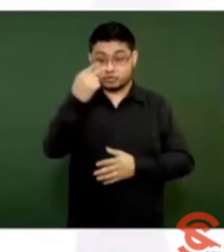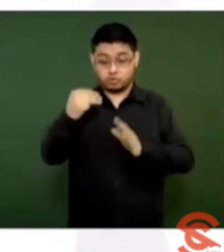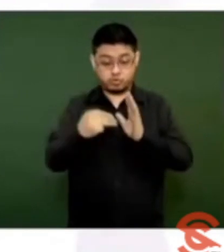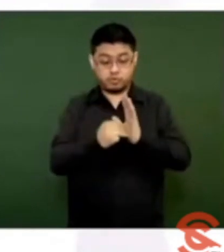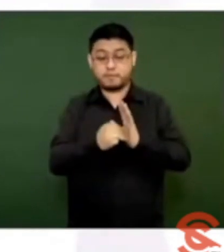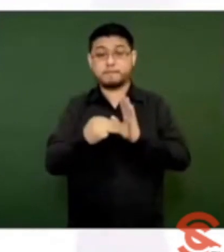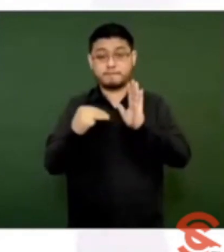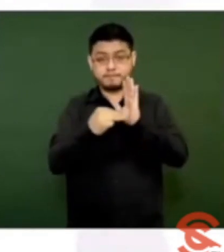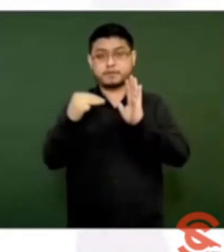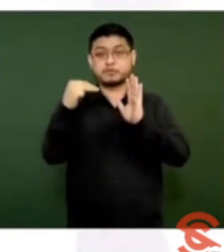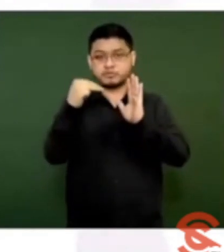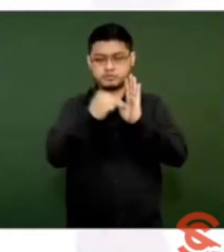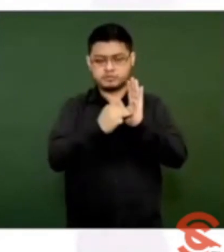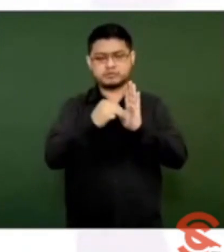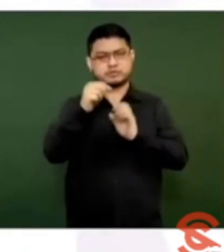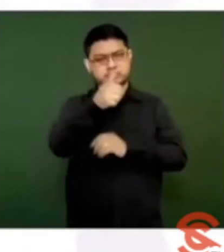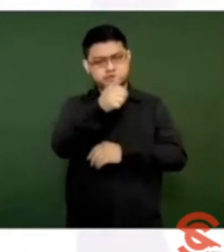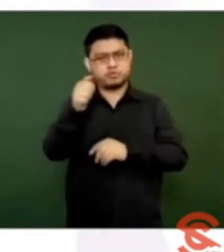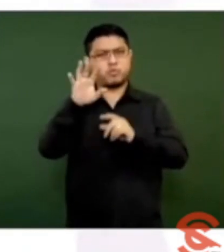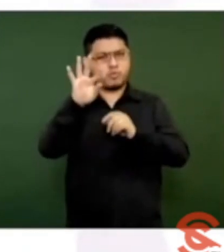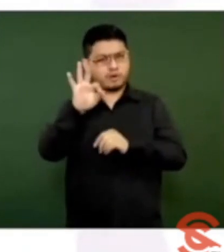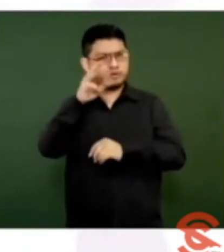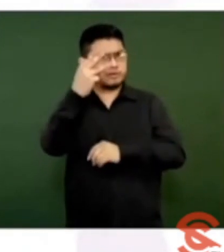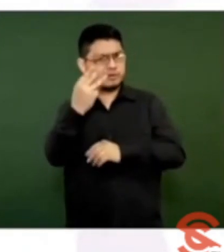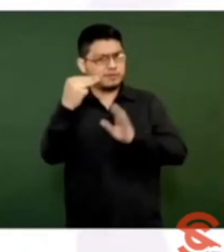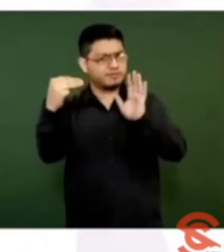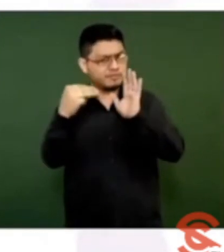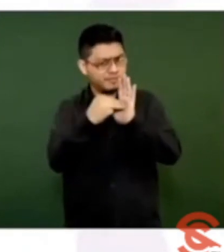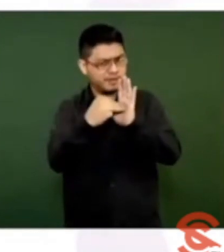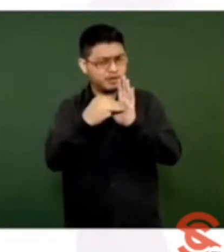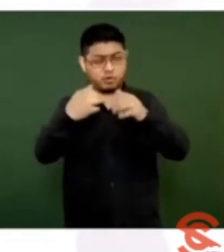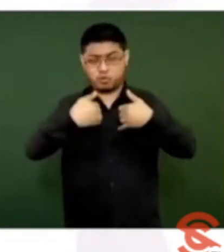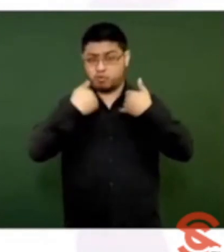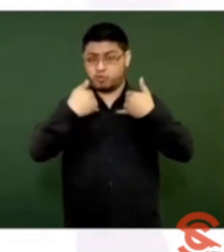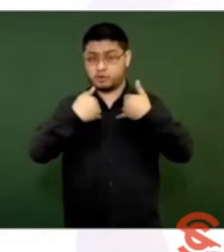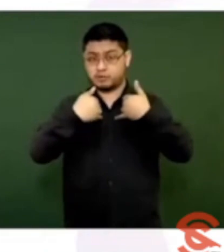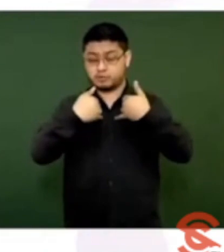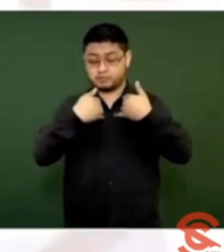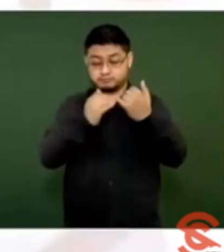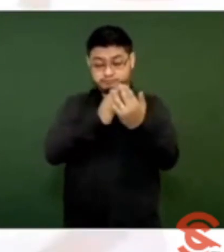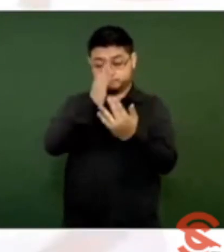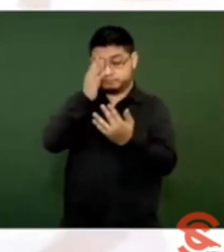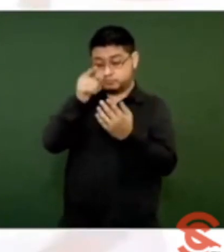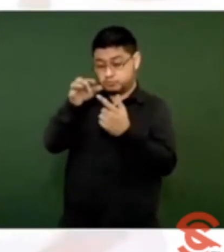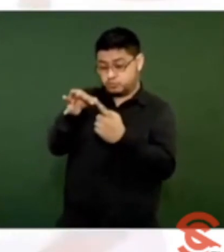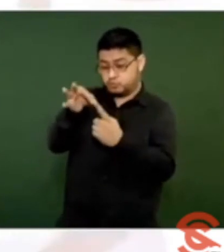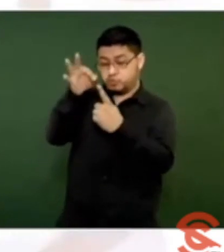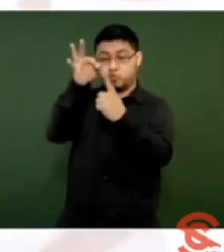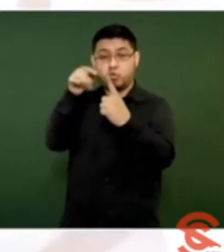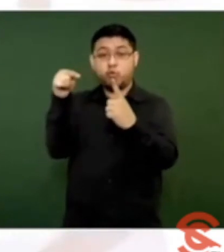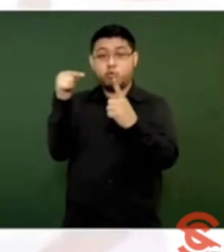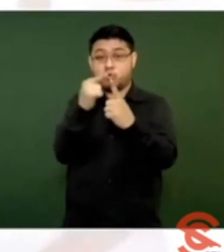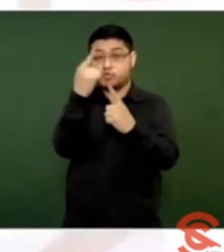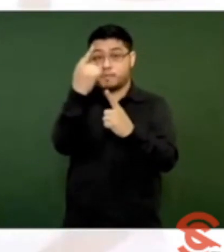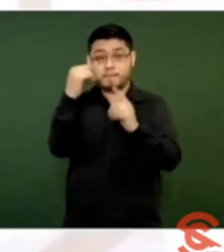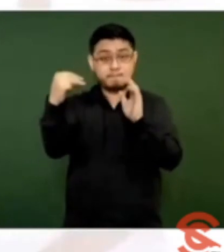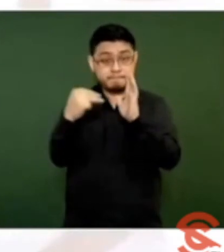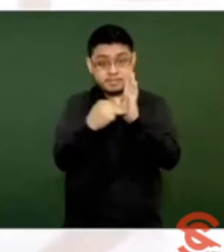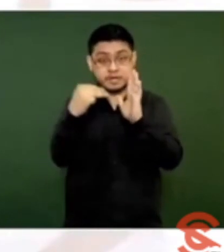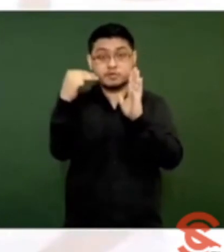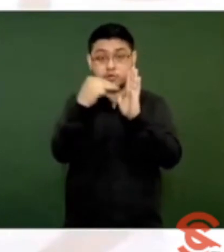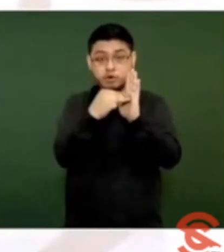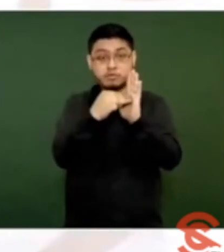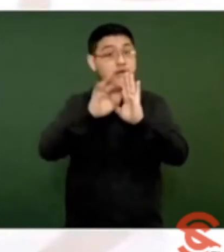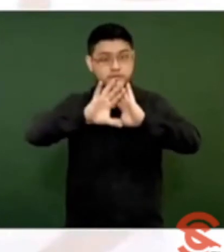seiscientos cuarenta y tres mil, un millón seiscientos treinta y nueve mil han sido contratados